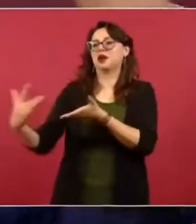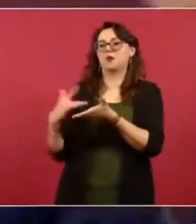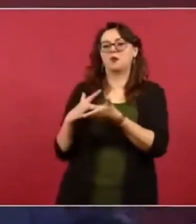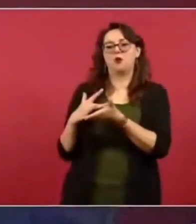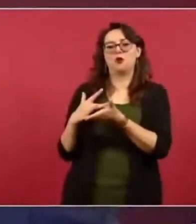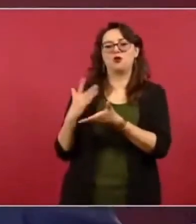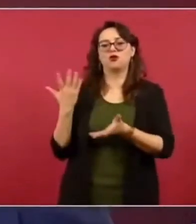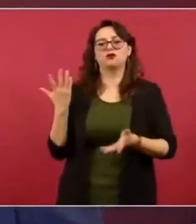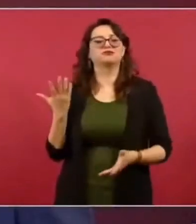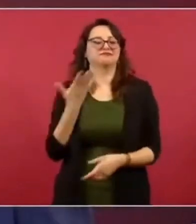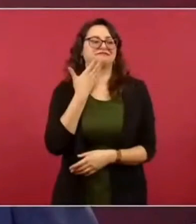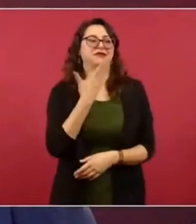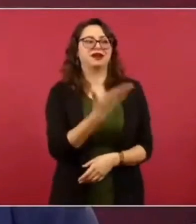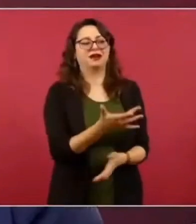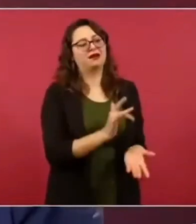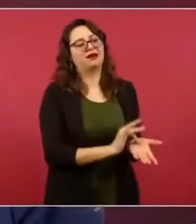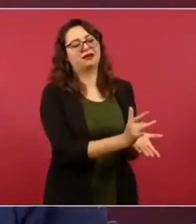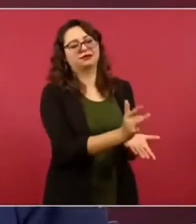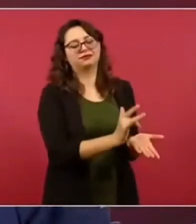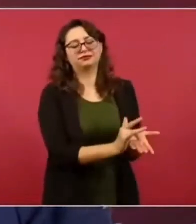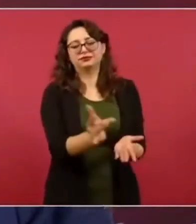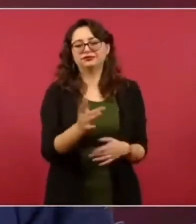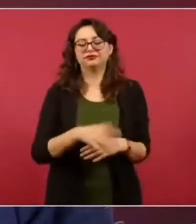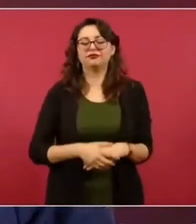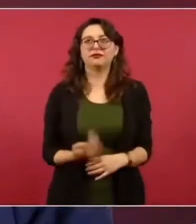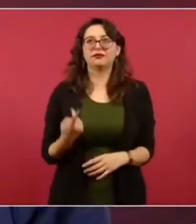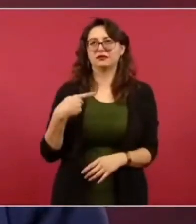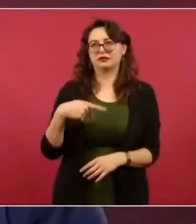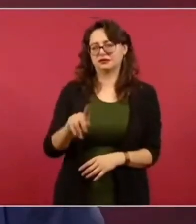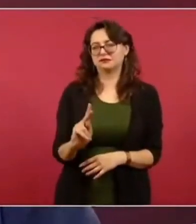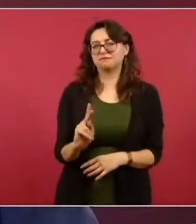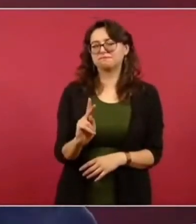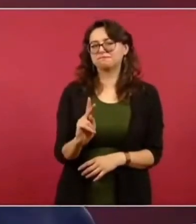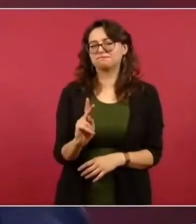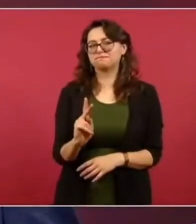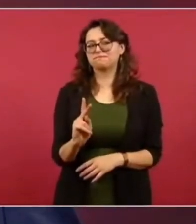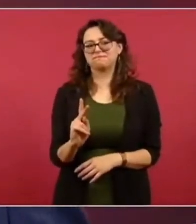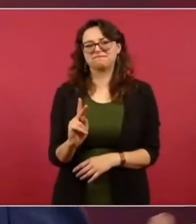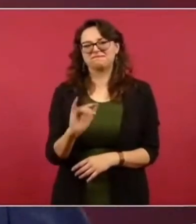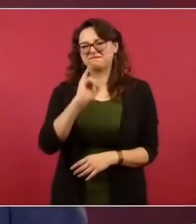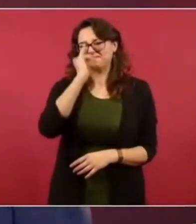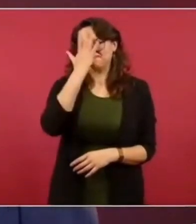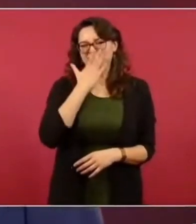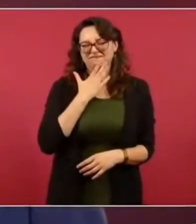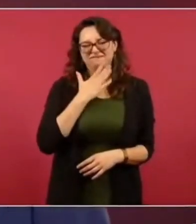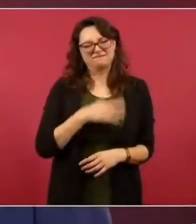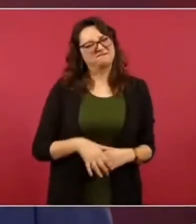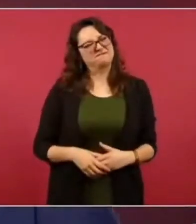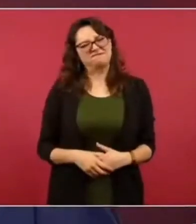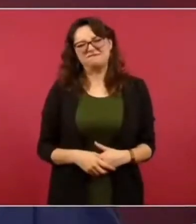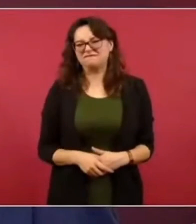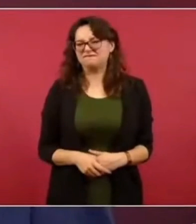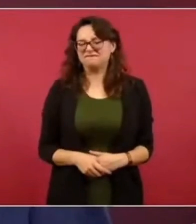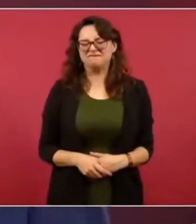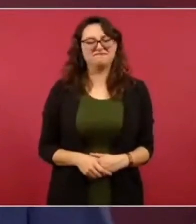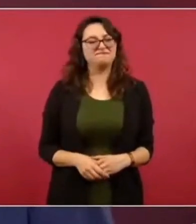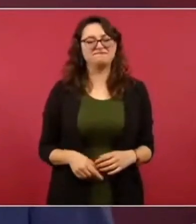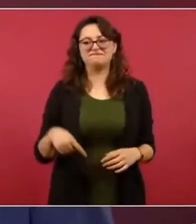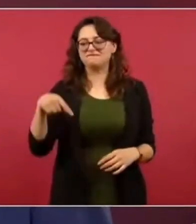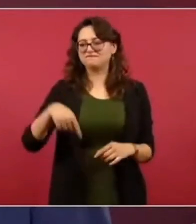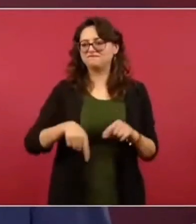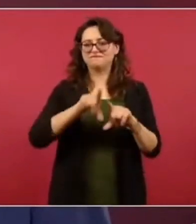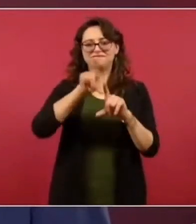pues ya en una visión de Estado, de Nación,